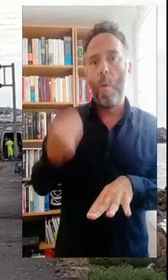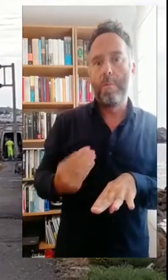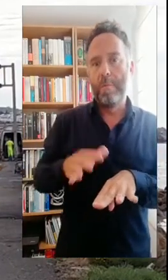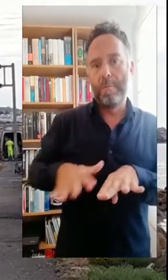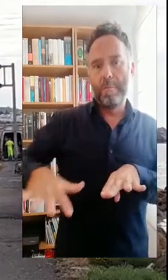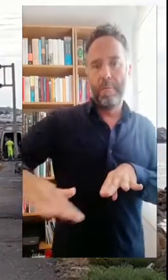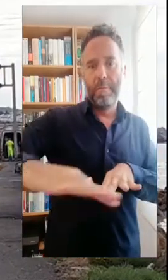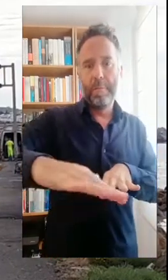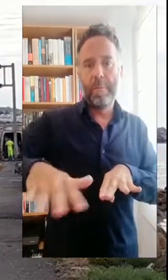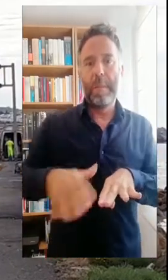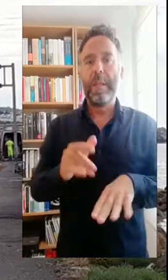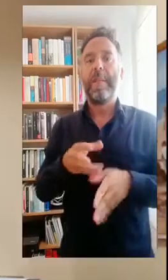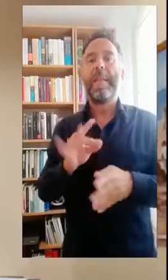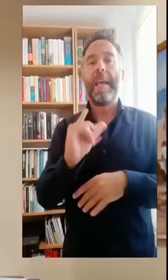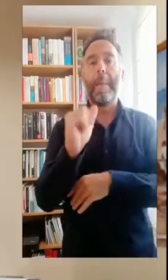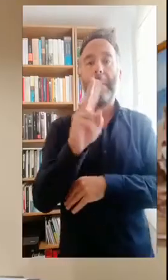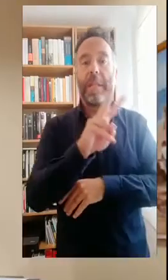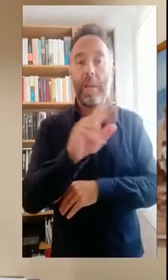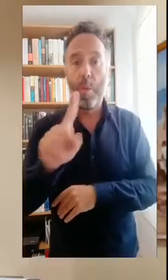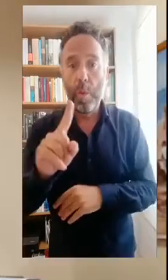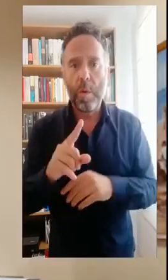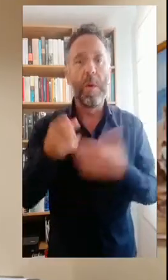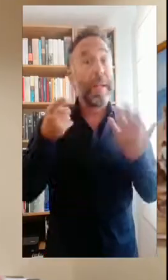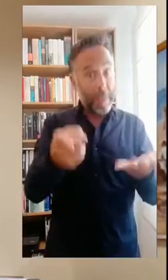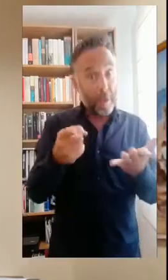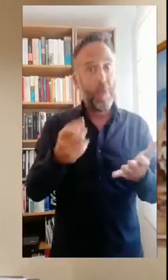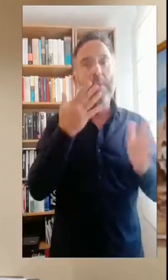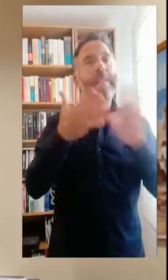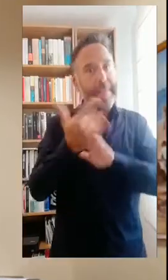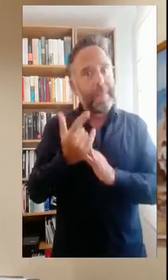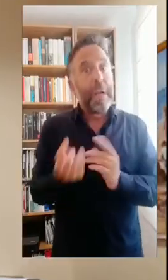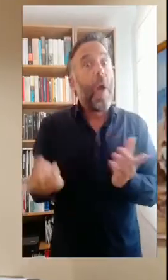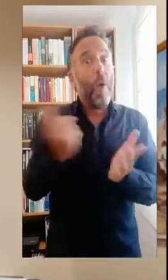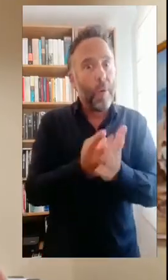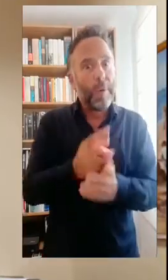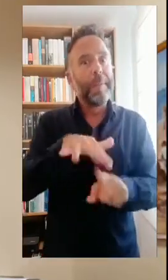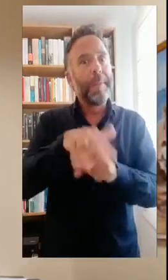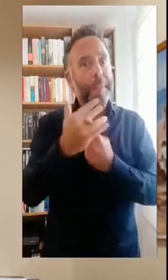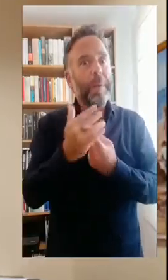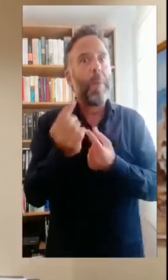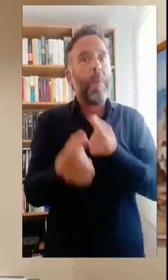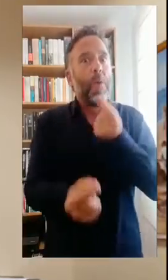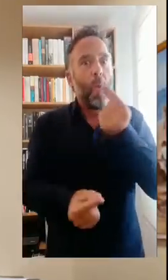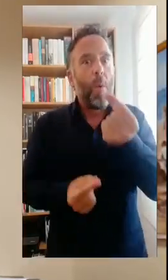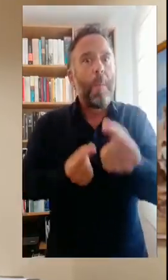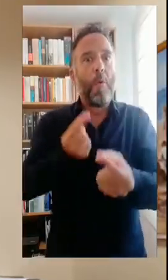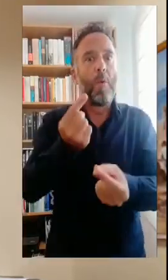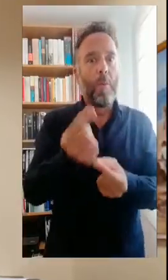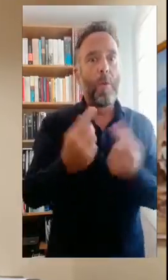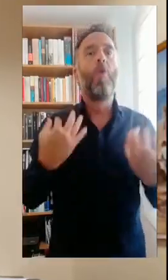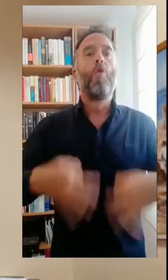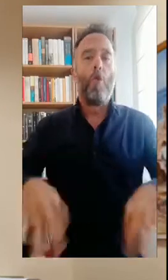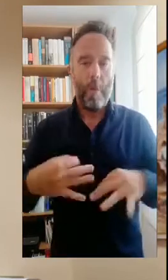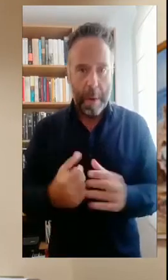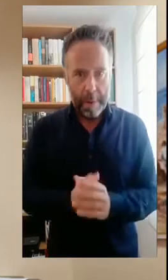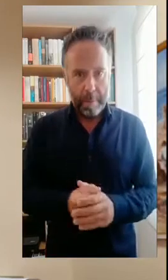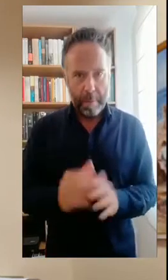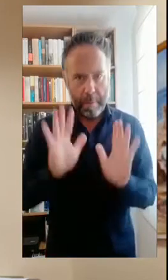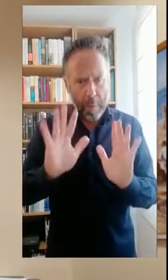respecto al vial a la MA21. En definitiva, esto es lo deseable, que vayamos recuperando la normalidad, que evidentemente no